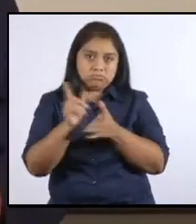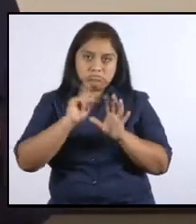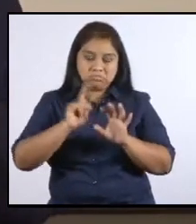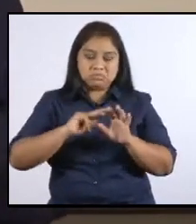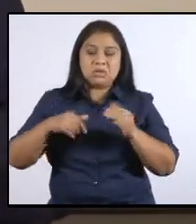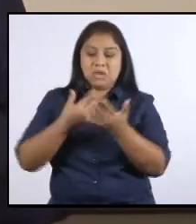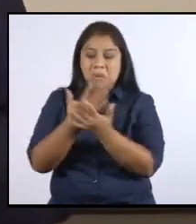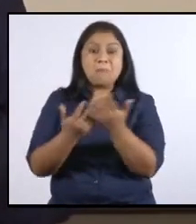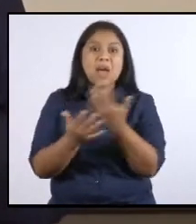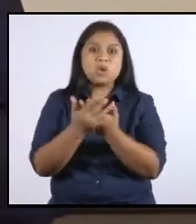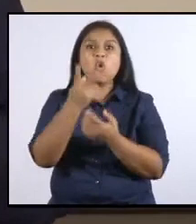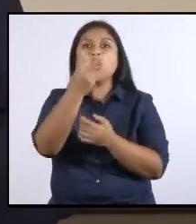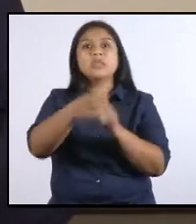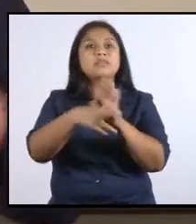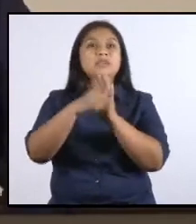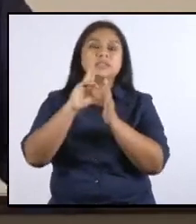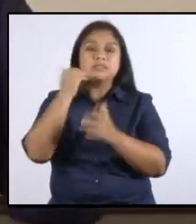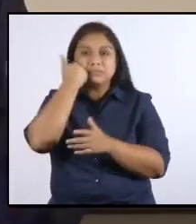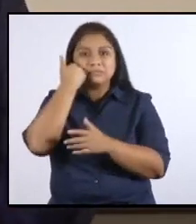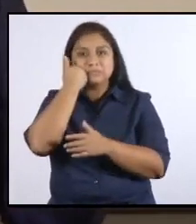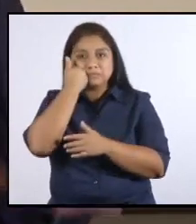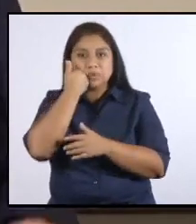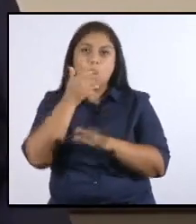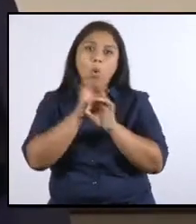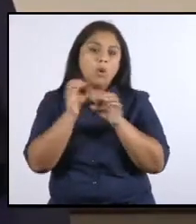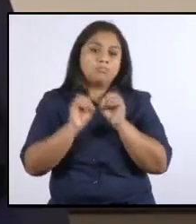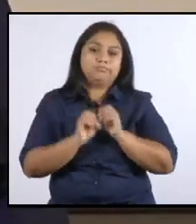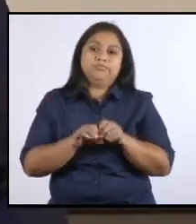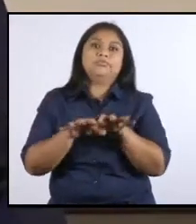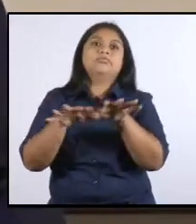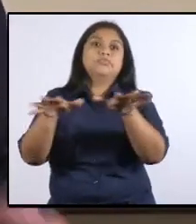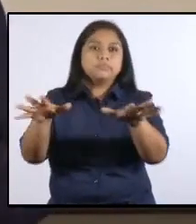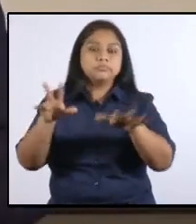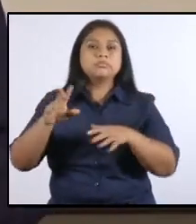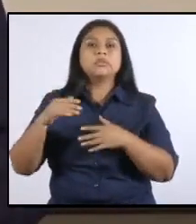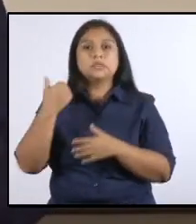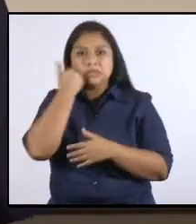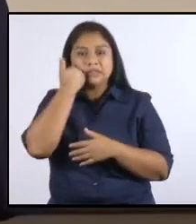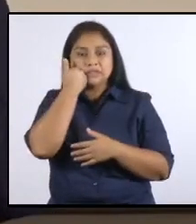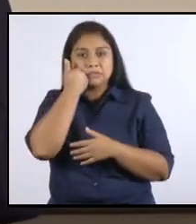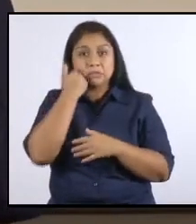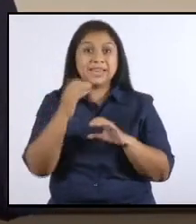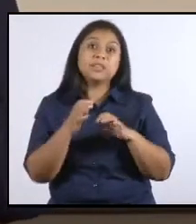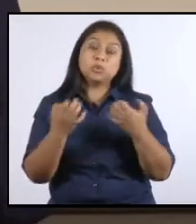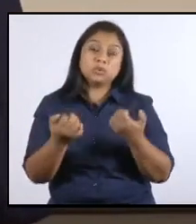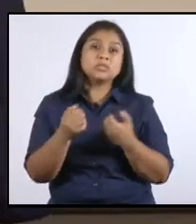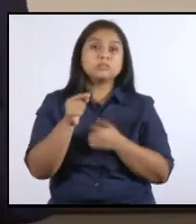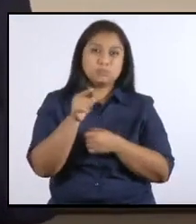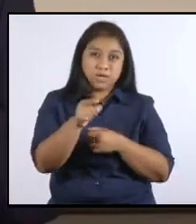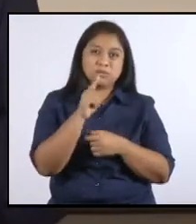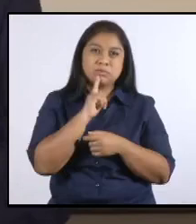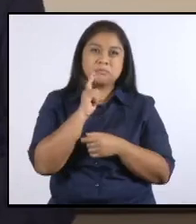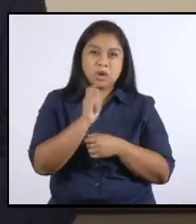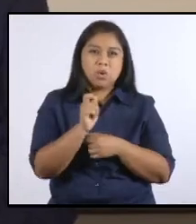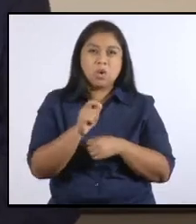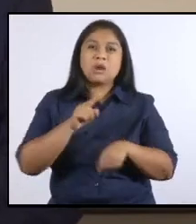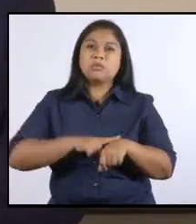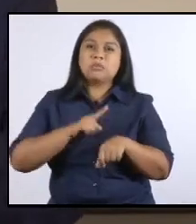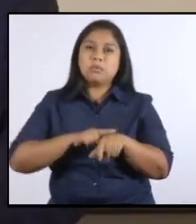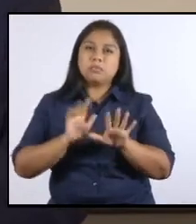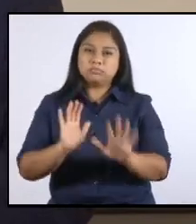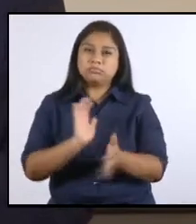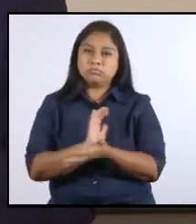reinfectarse o hacer que se propague la infección. Por eso es que preferimos tomarnos tiempo